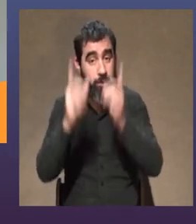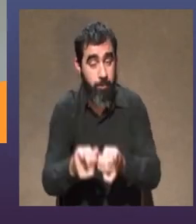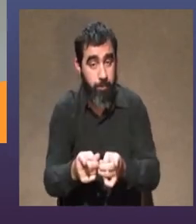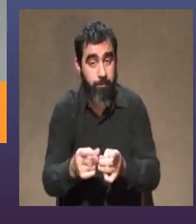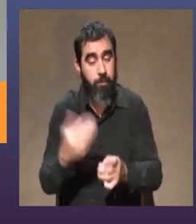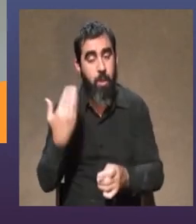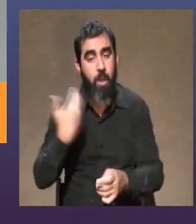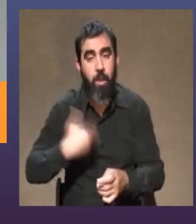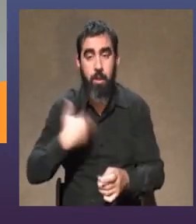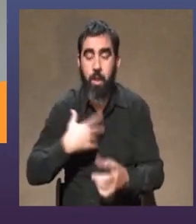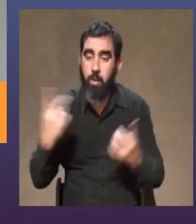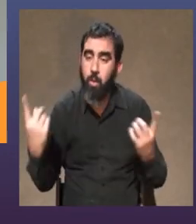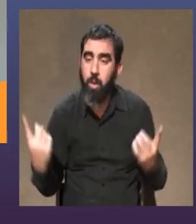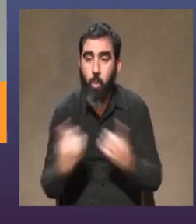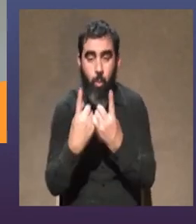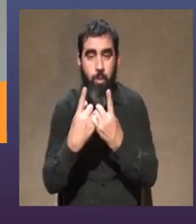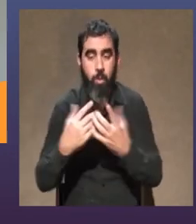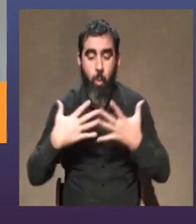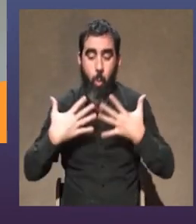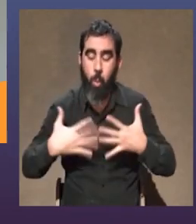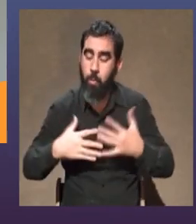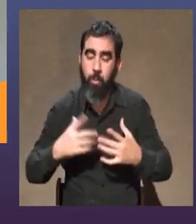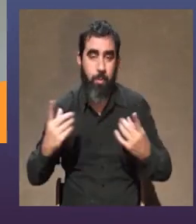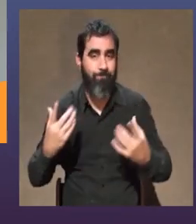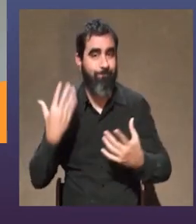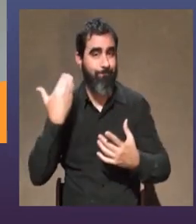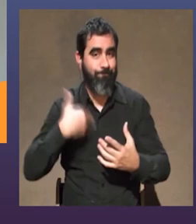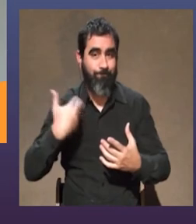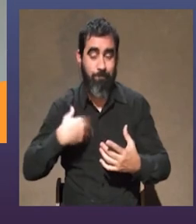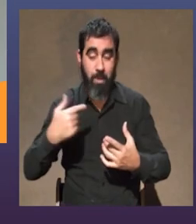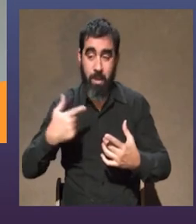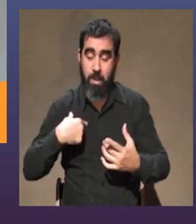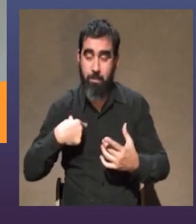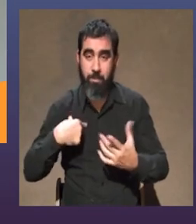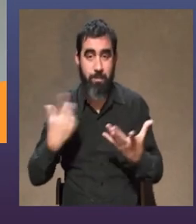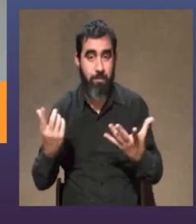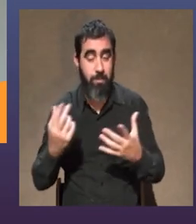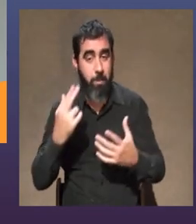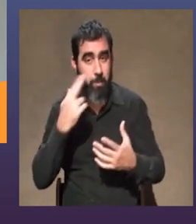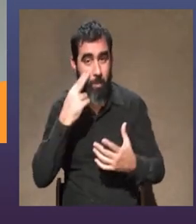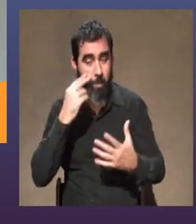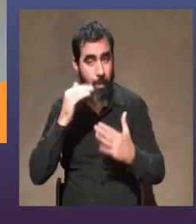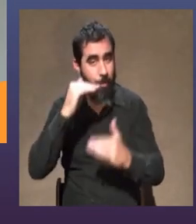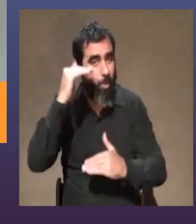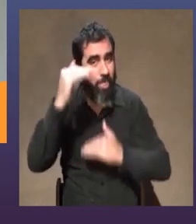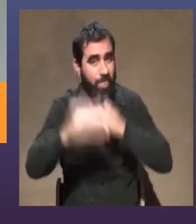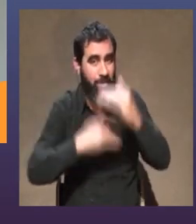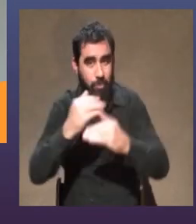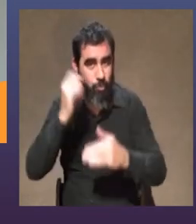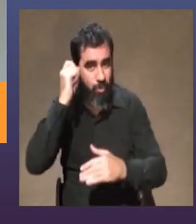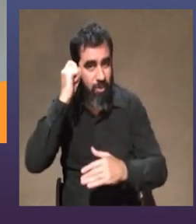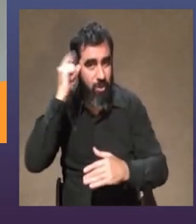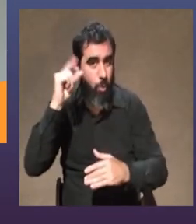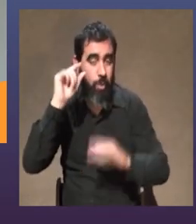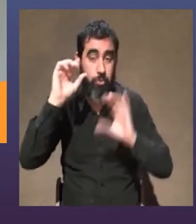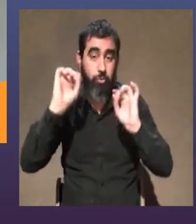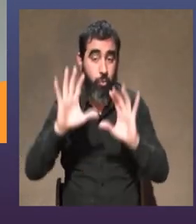extraño pila el encuentro de los cuerpos obviamente esto ha sido como para mí mucho más un desarrollo intelectual que otra cosa